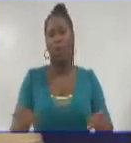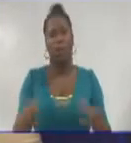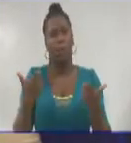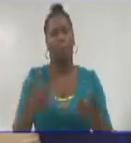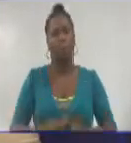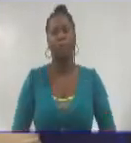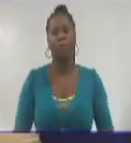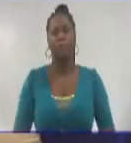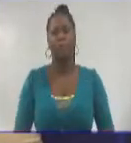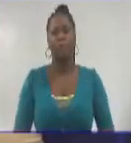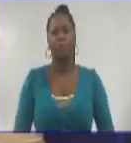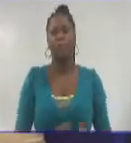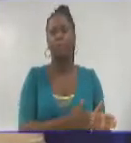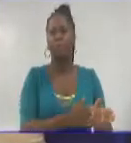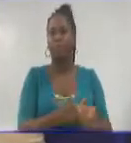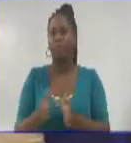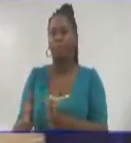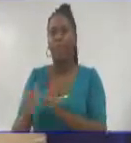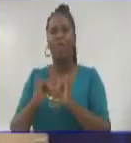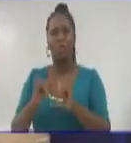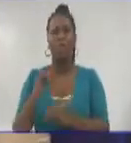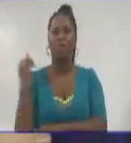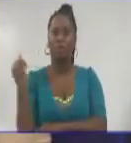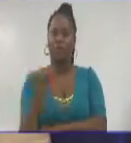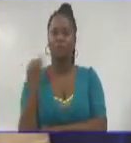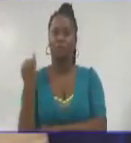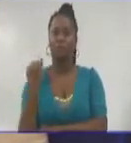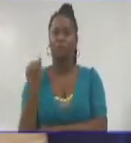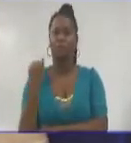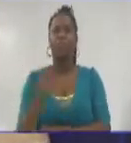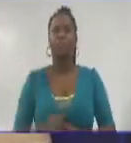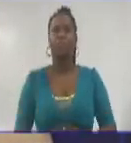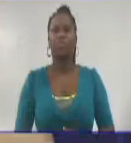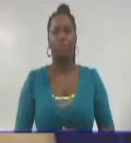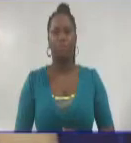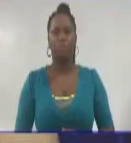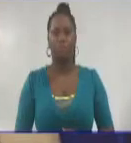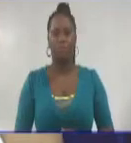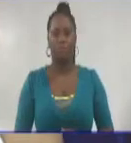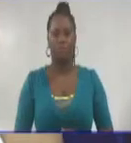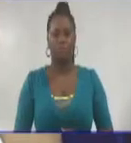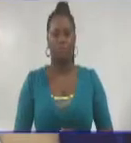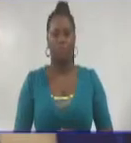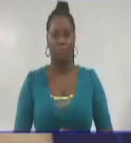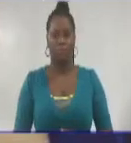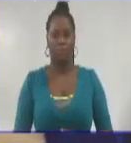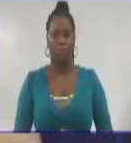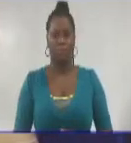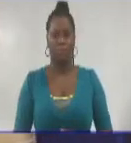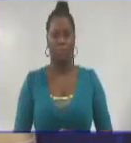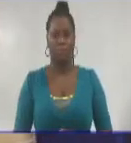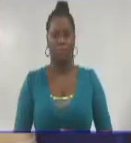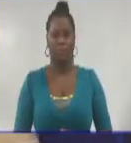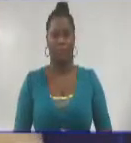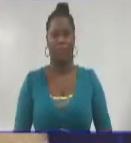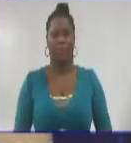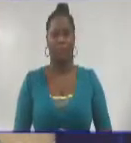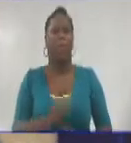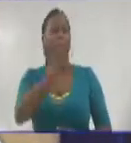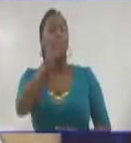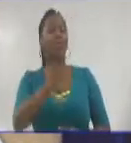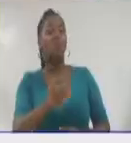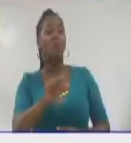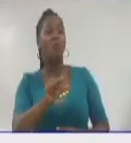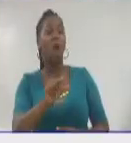de las informaciones que tiene carácter internacional y algo risible. Vamos a hablar de un personaje que